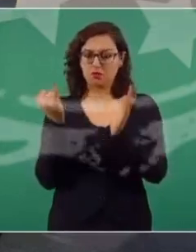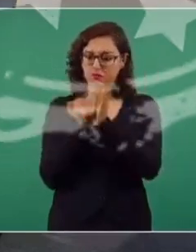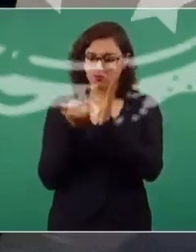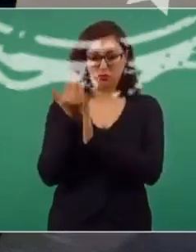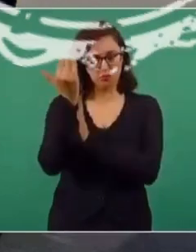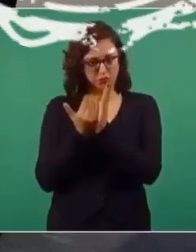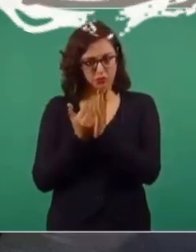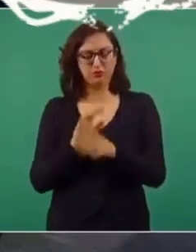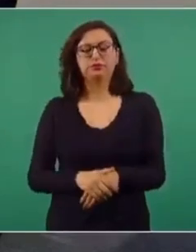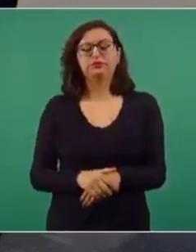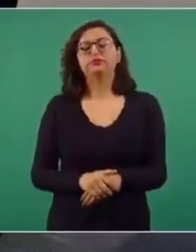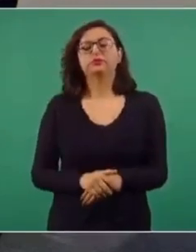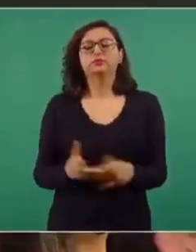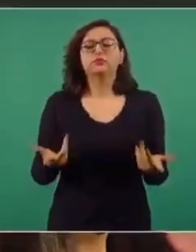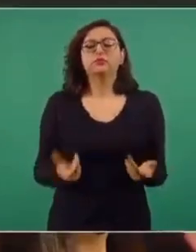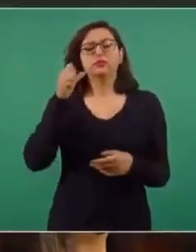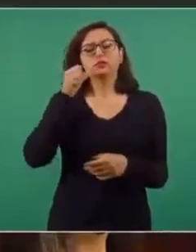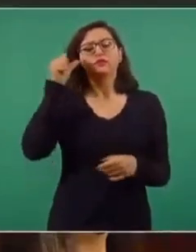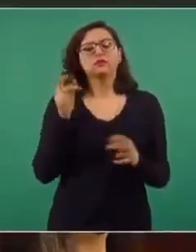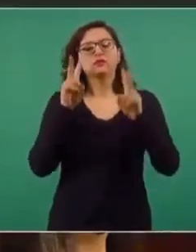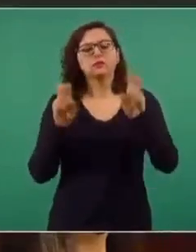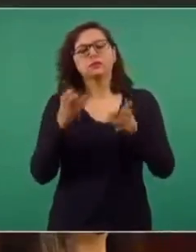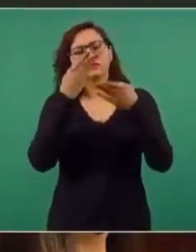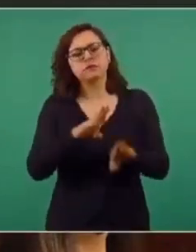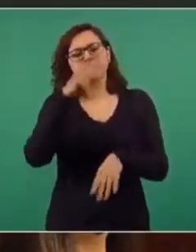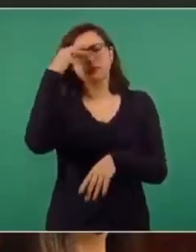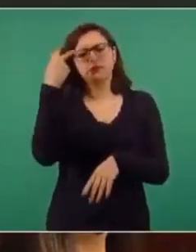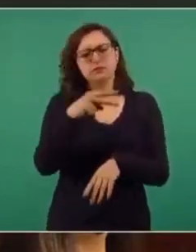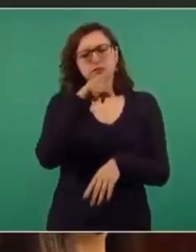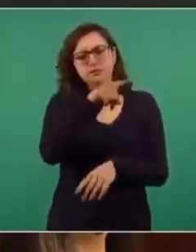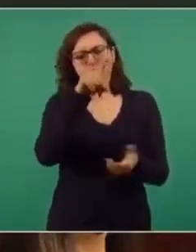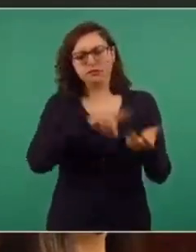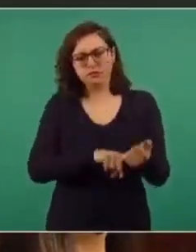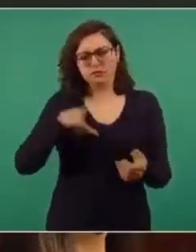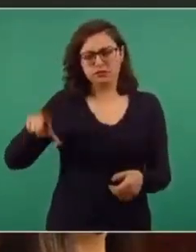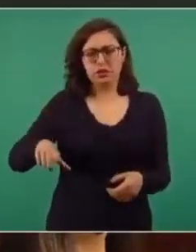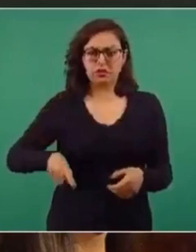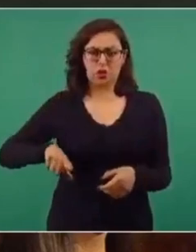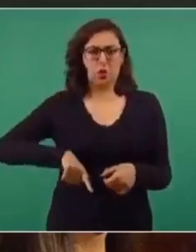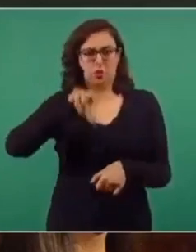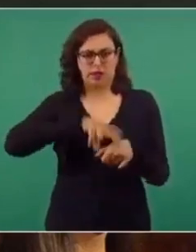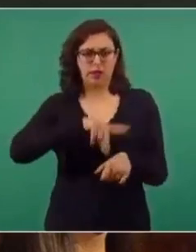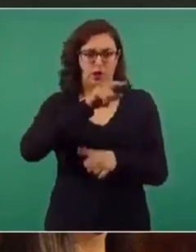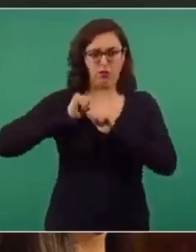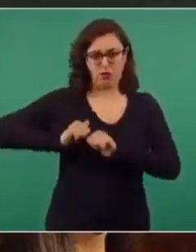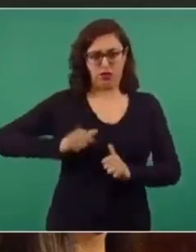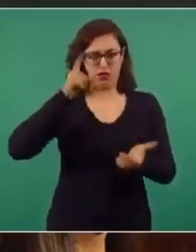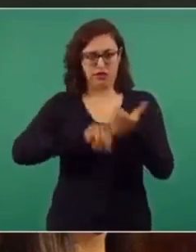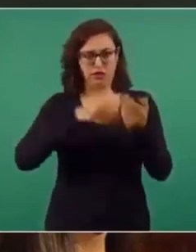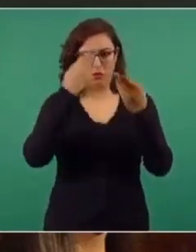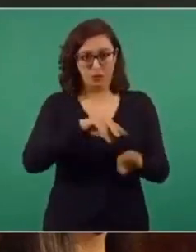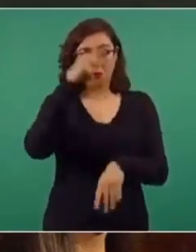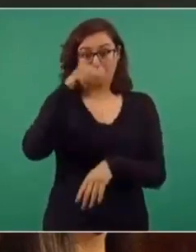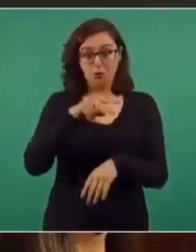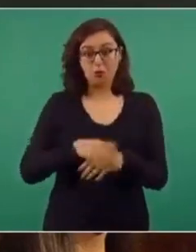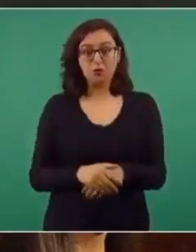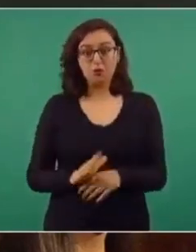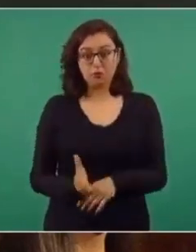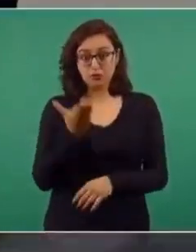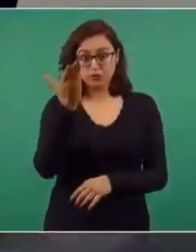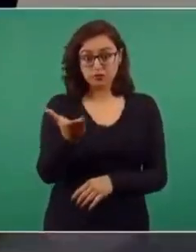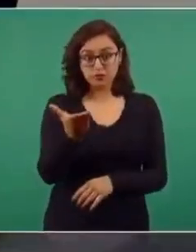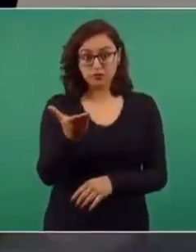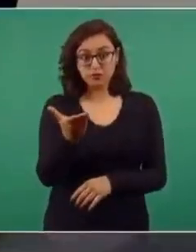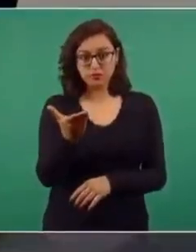Ayer usted habló sobre el Banco de México y su opinión del gobernador del Banco de México. Entonces, ¿no va a renombrar